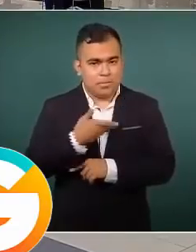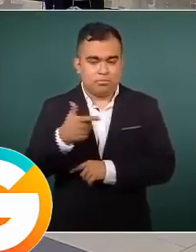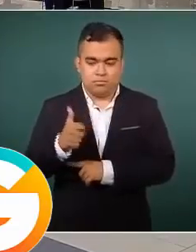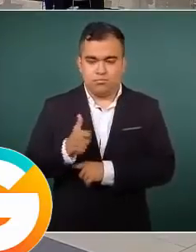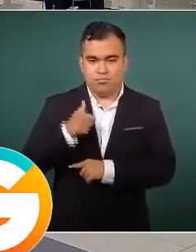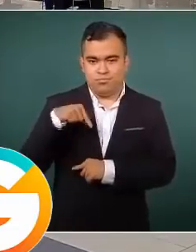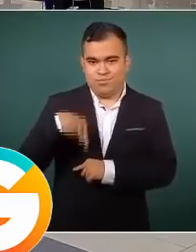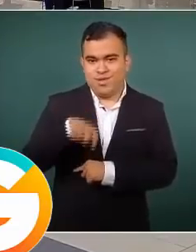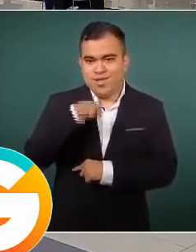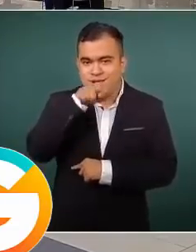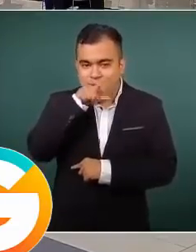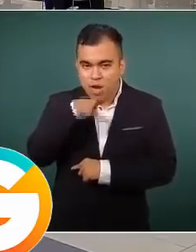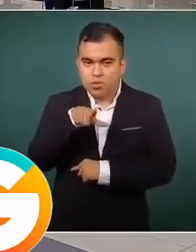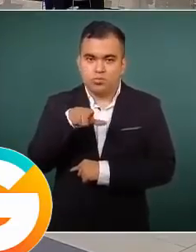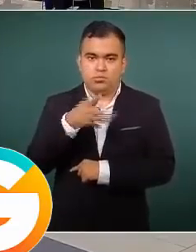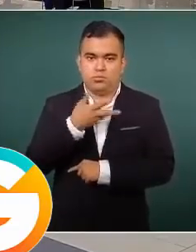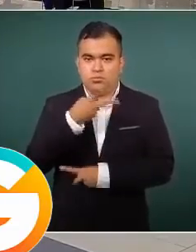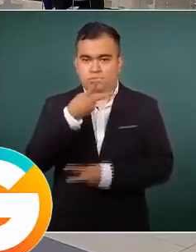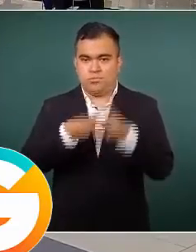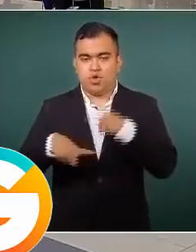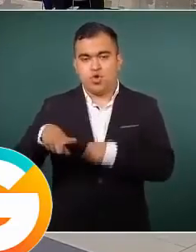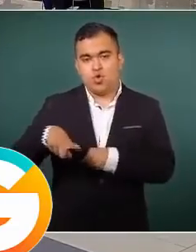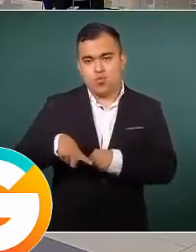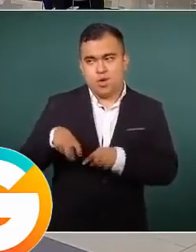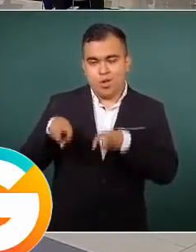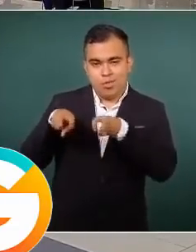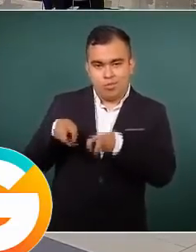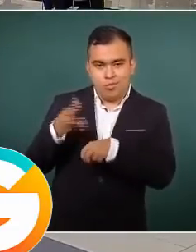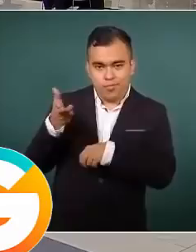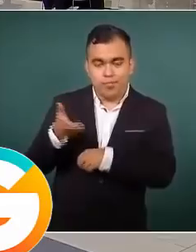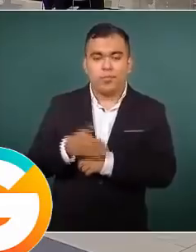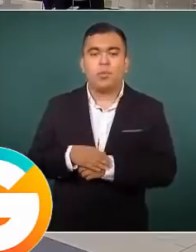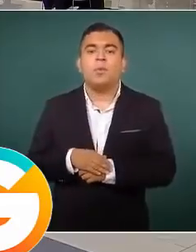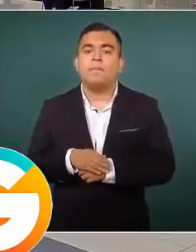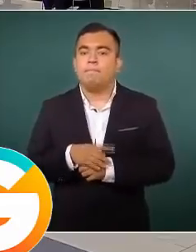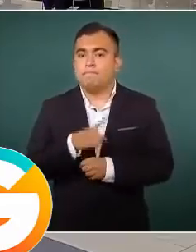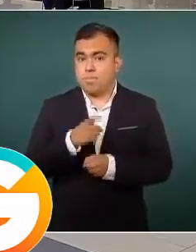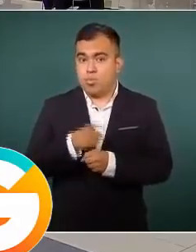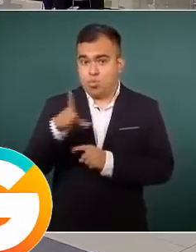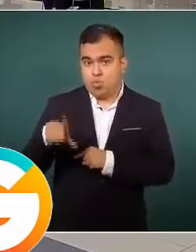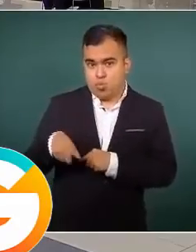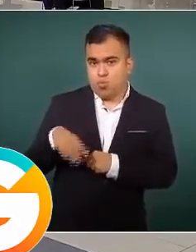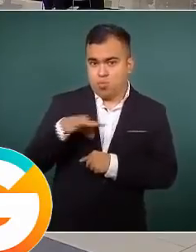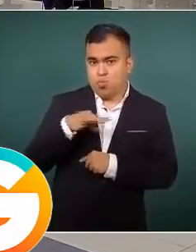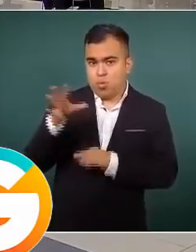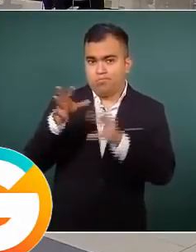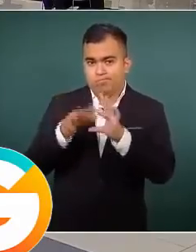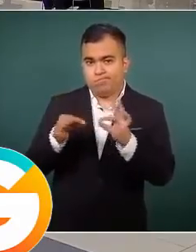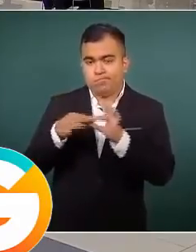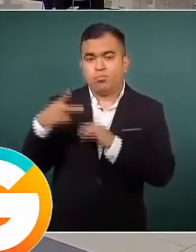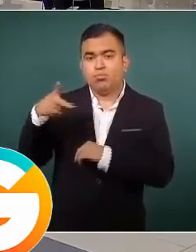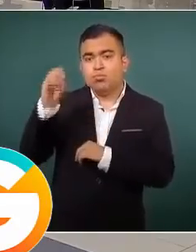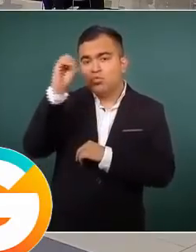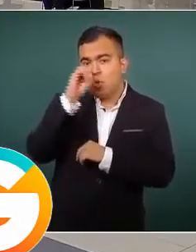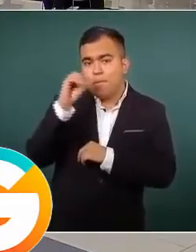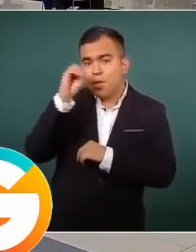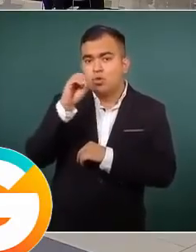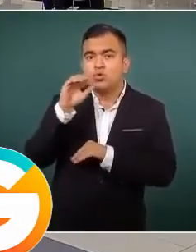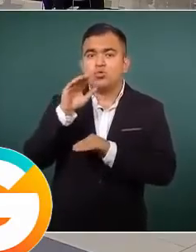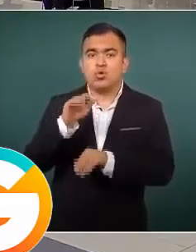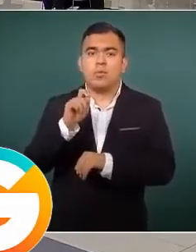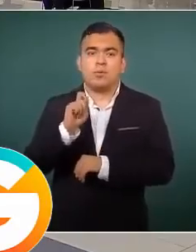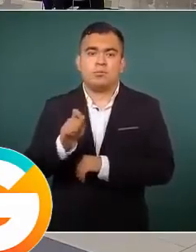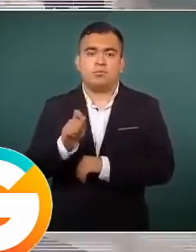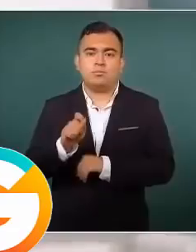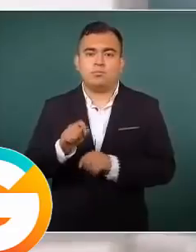que estamos en Jalisco y contamos con la presencia del gobernador. Primero, si el gobernador nos podría compartir su opinión respecto a este